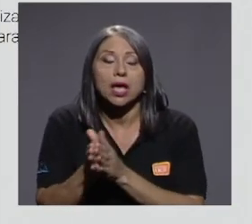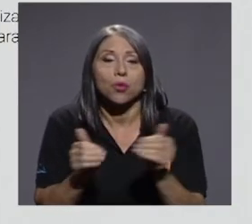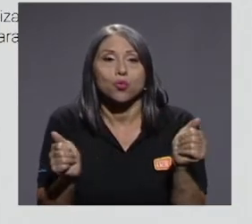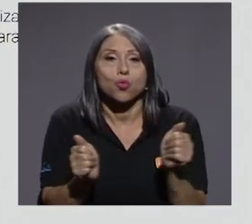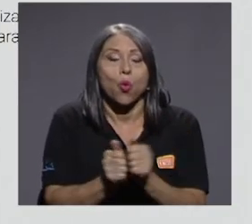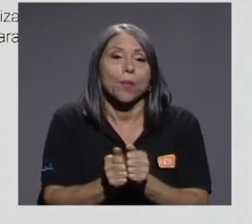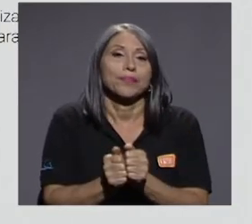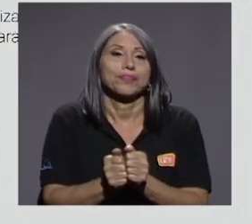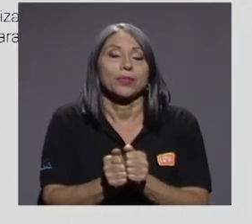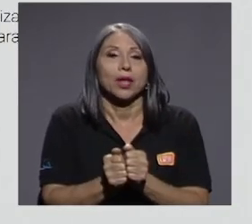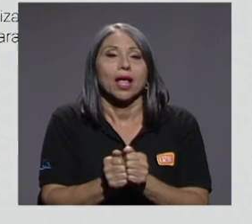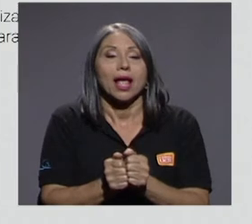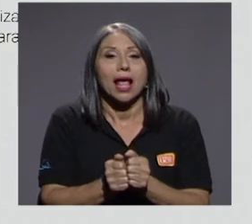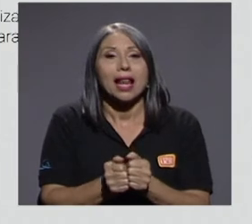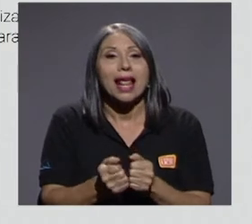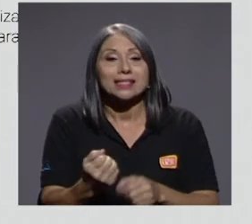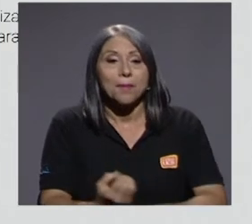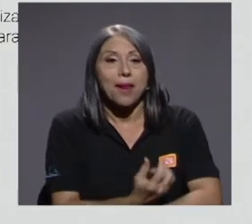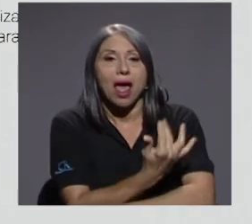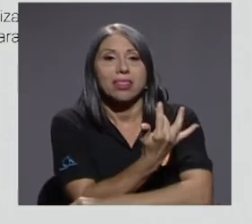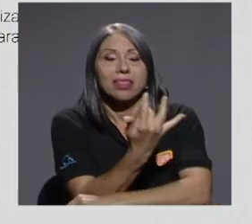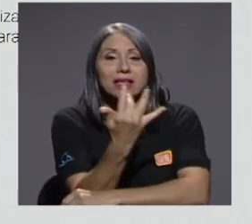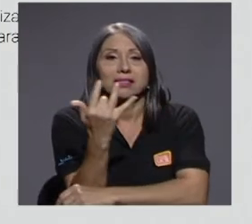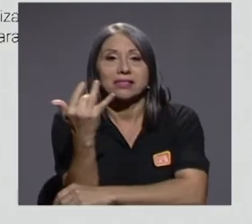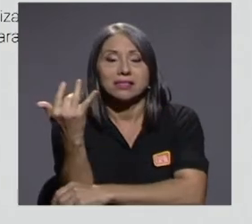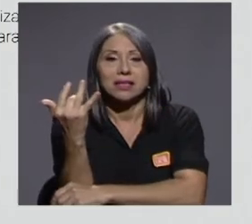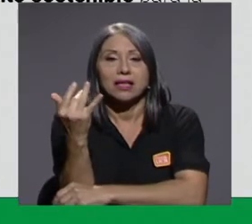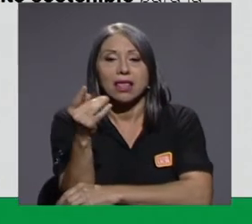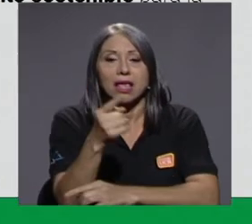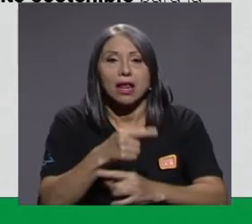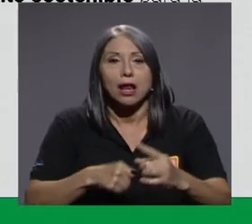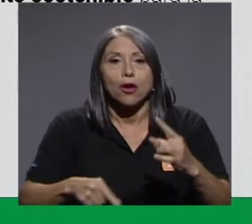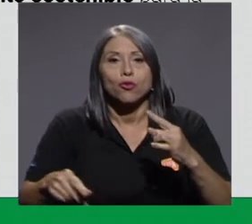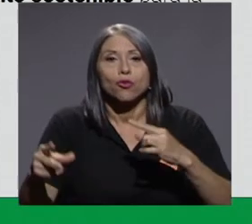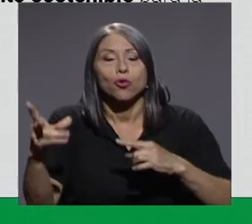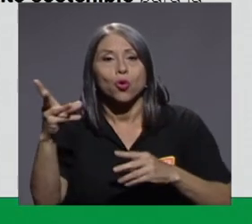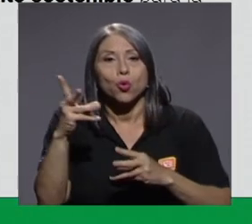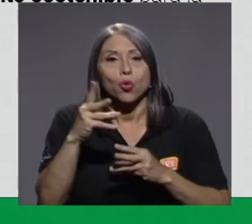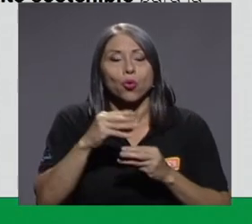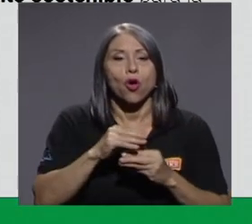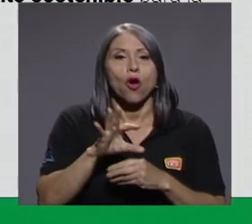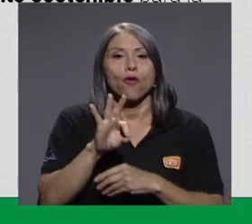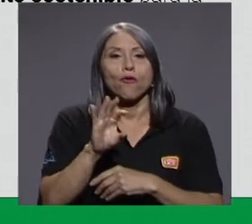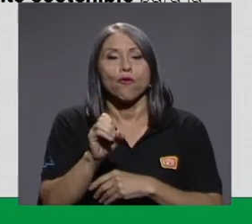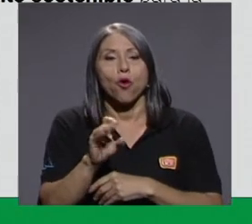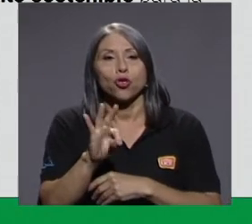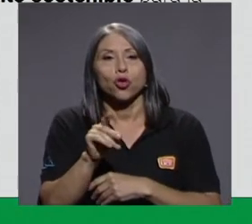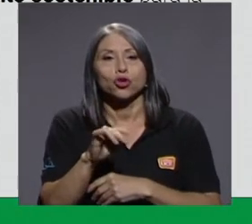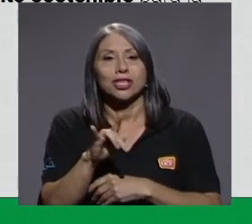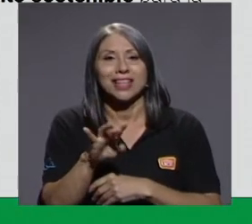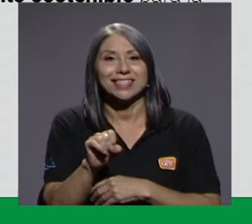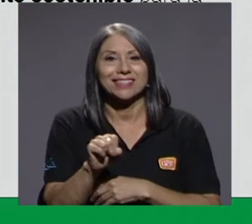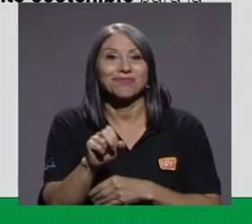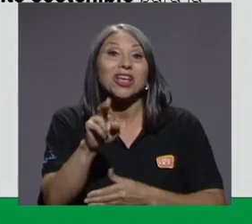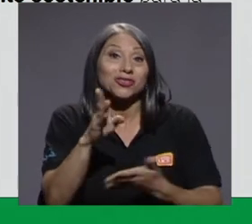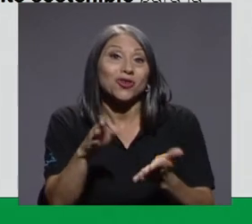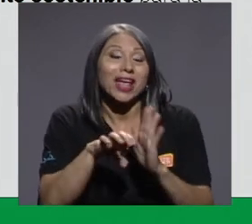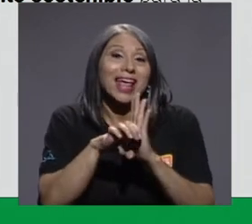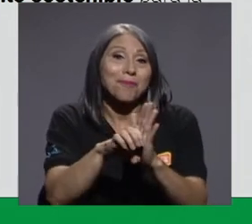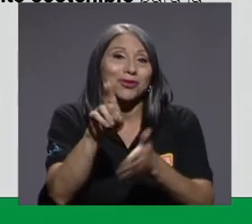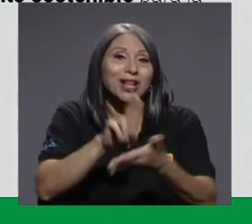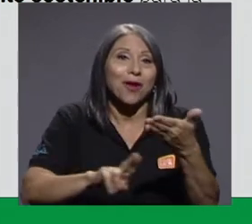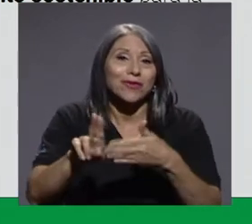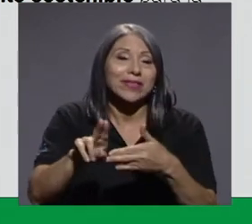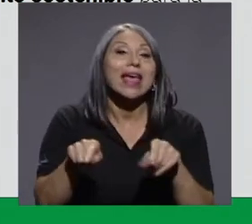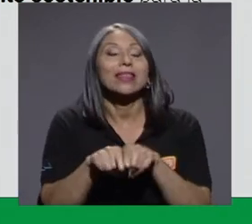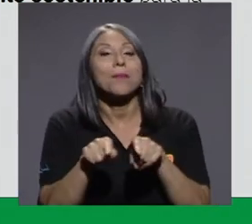de las plantas que tienen la fotosíntesis. Entonces, son uno de los muchos ejemplos que tiene la ERF. Fonafifo, que es un fondo que se